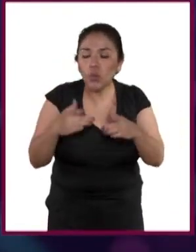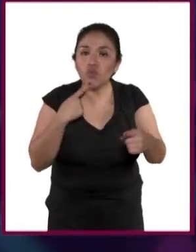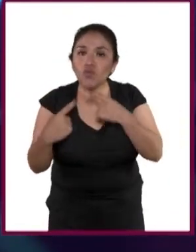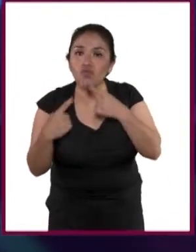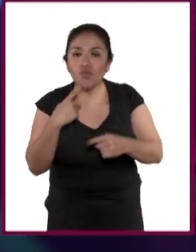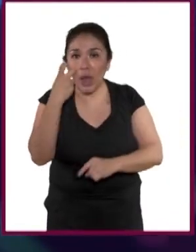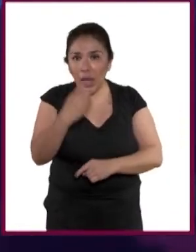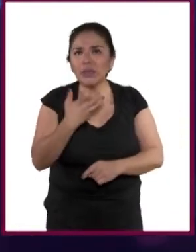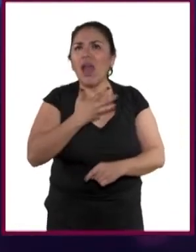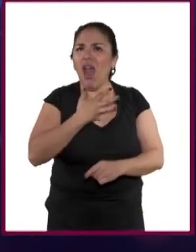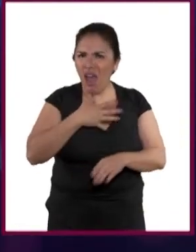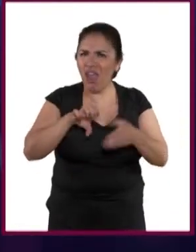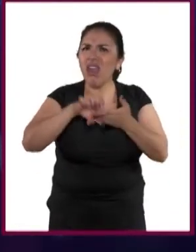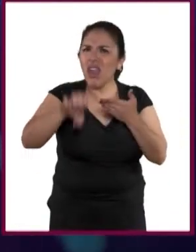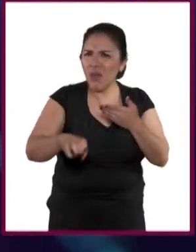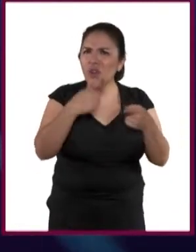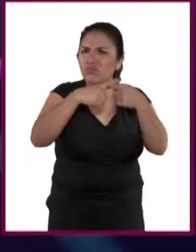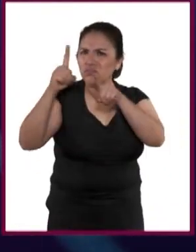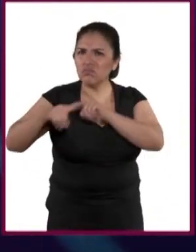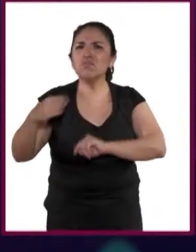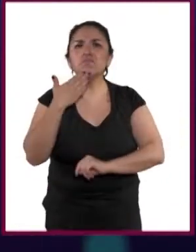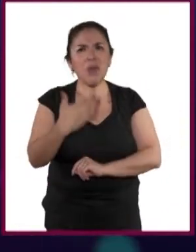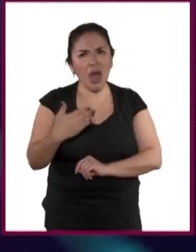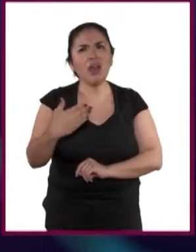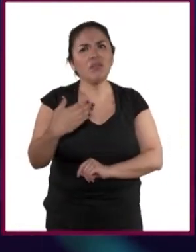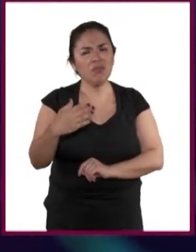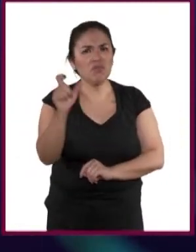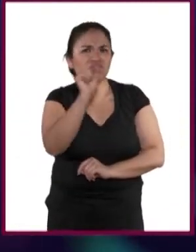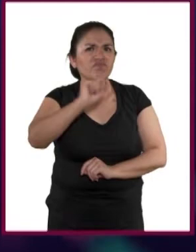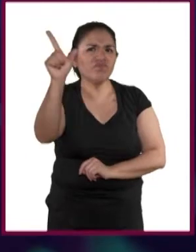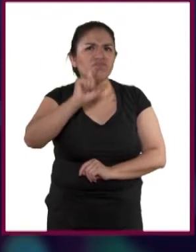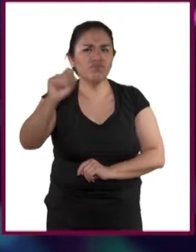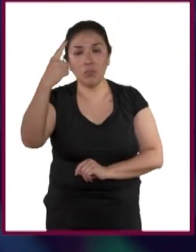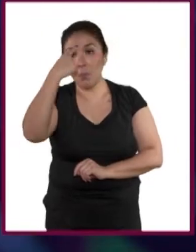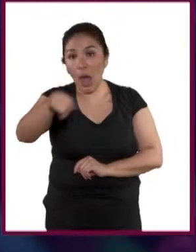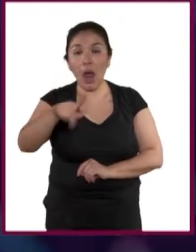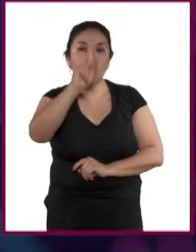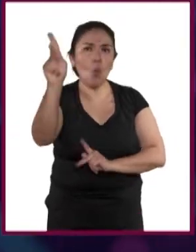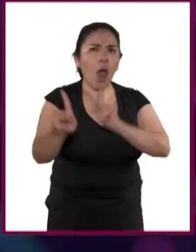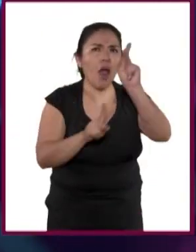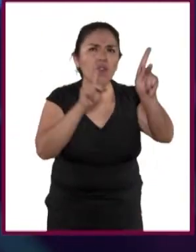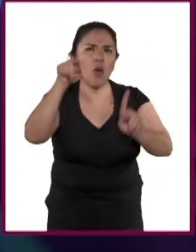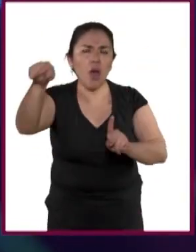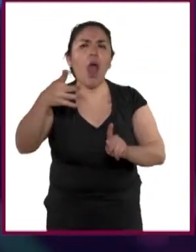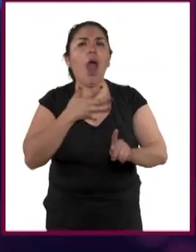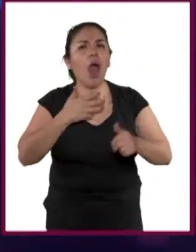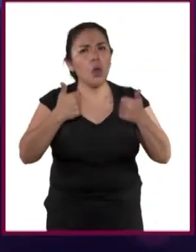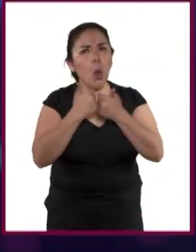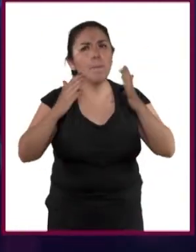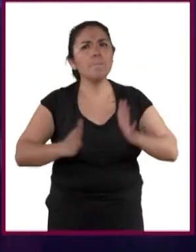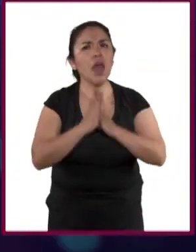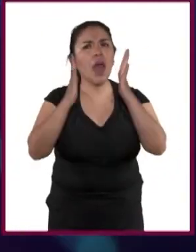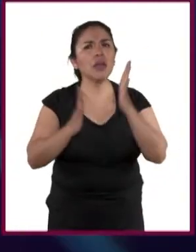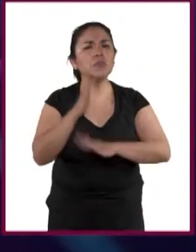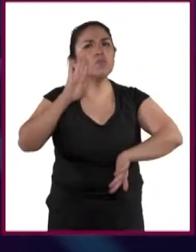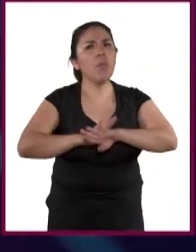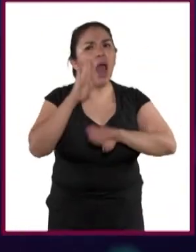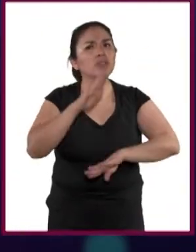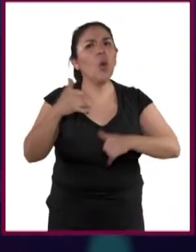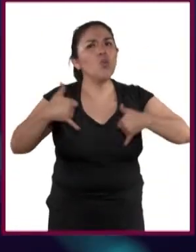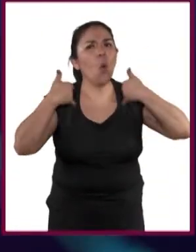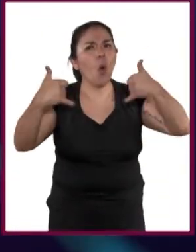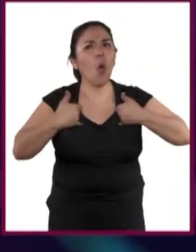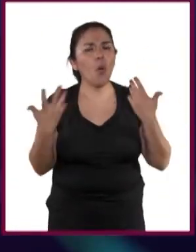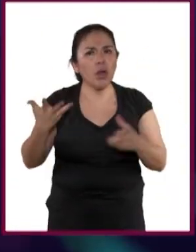hay muchos ejemplos exitosos de cooperativas en el ámbito rural, en donde están participando activamente